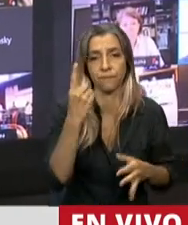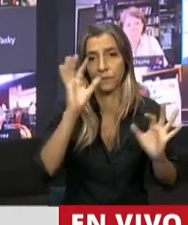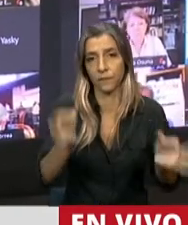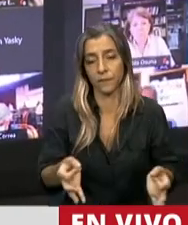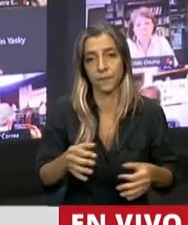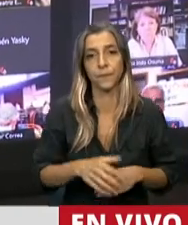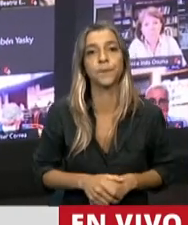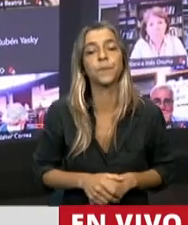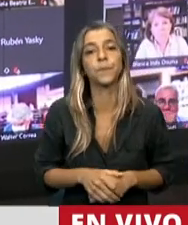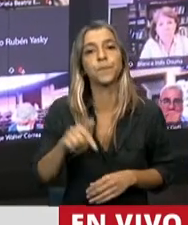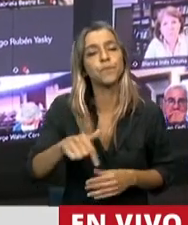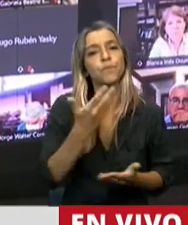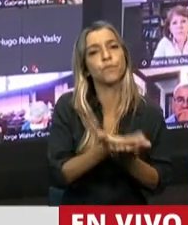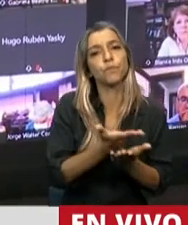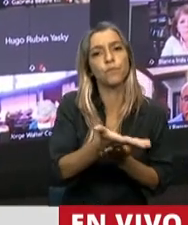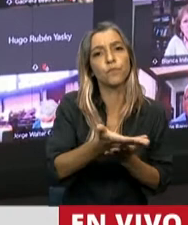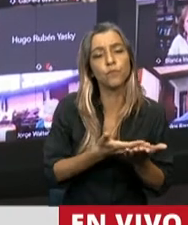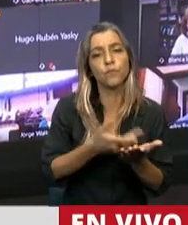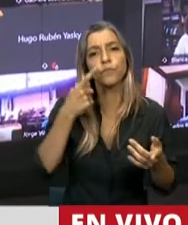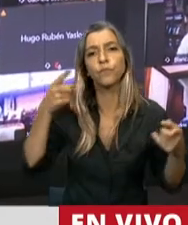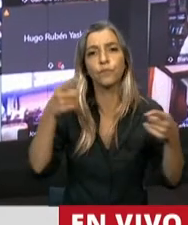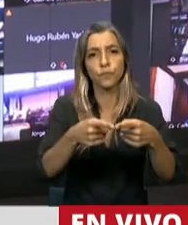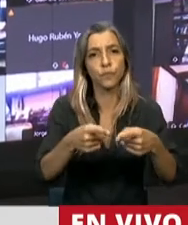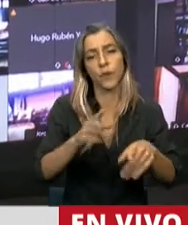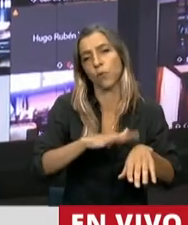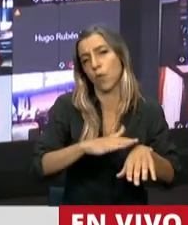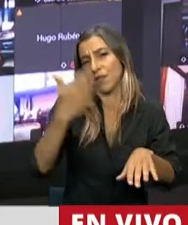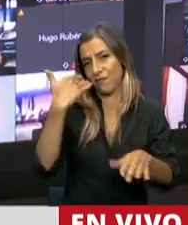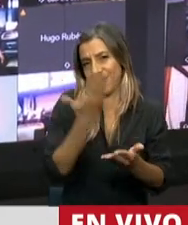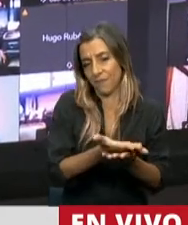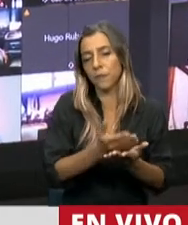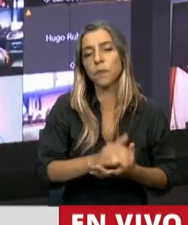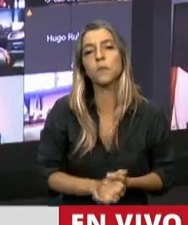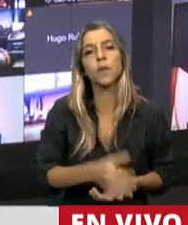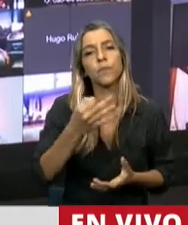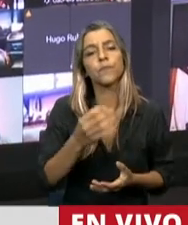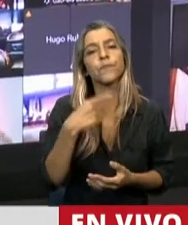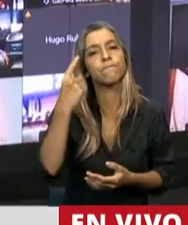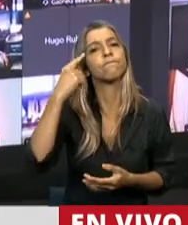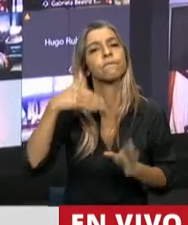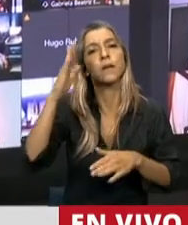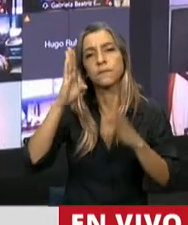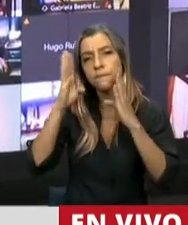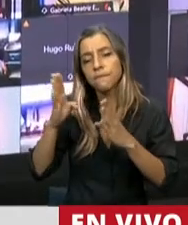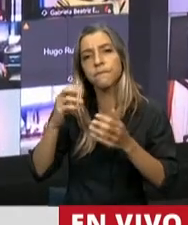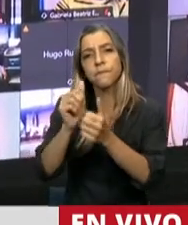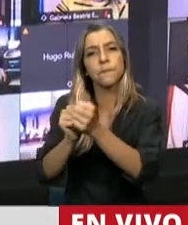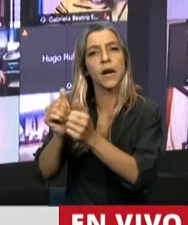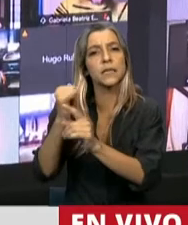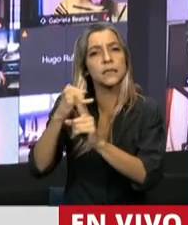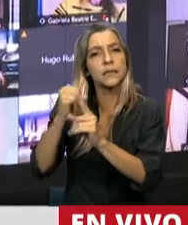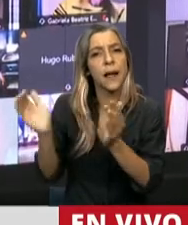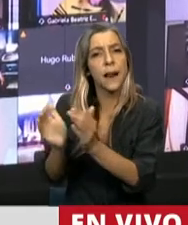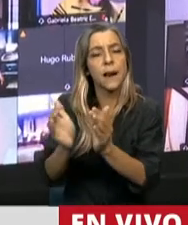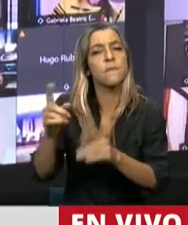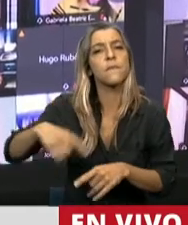y el propósito del proyecto que en su momento presentamos fue el de aliviar el bolsillo de las pymes. En el sentido de ayudarlos